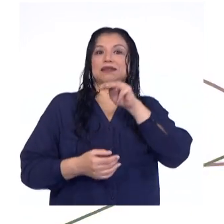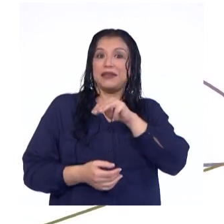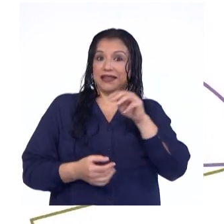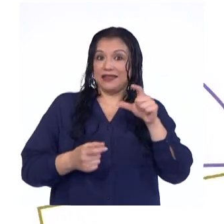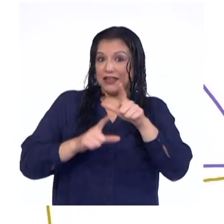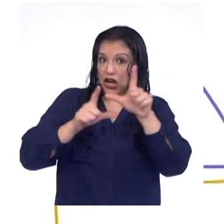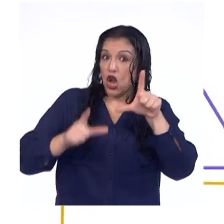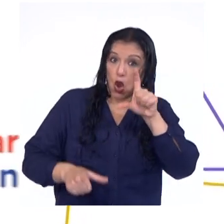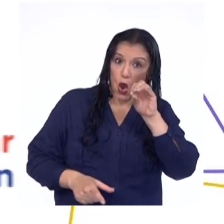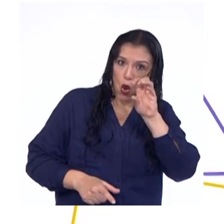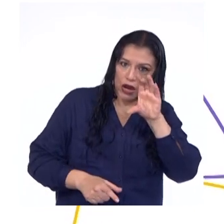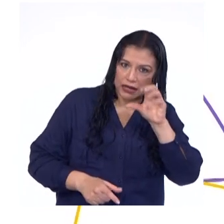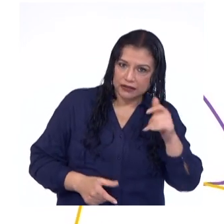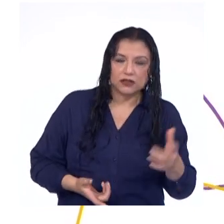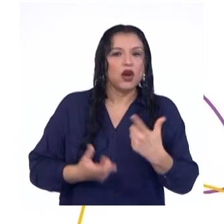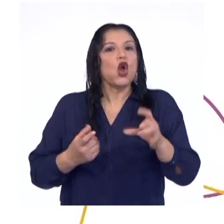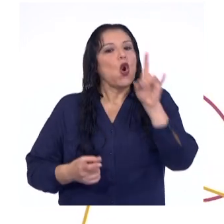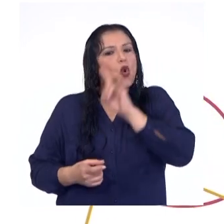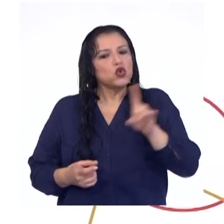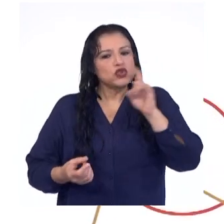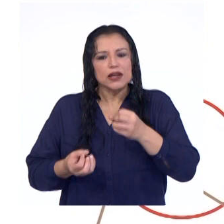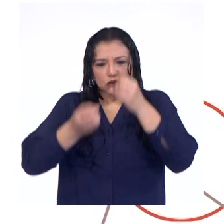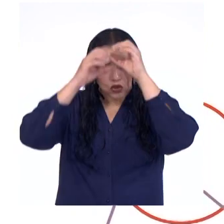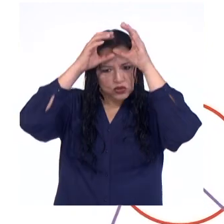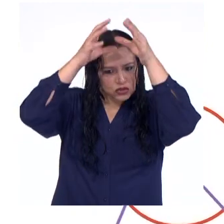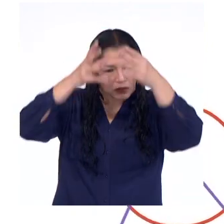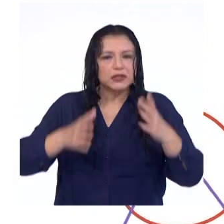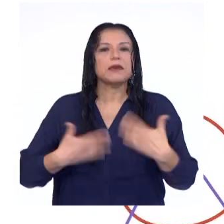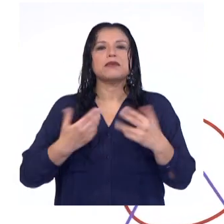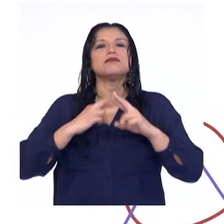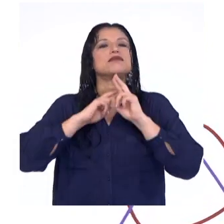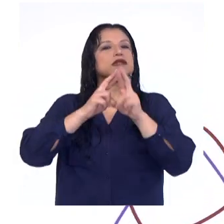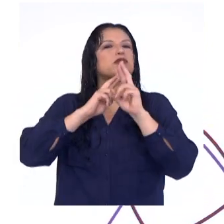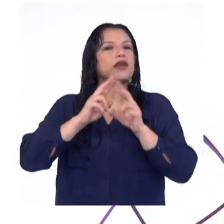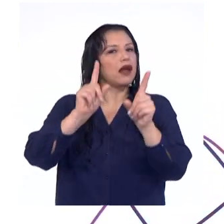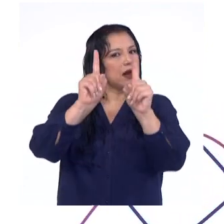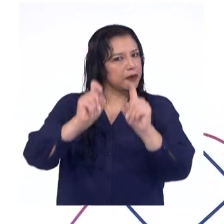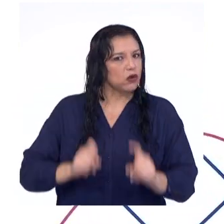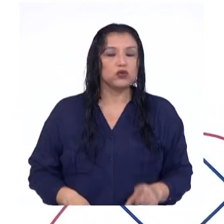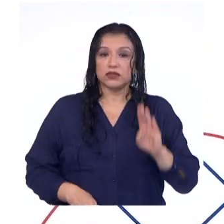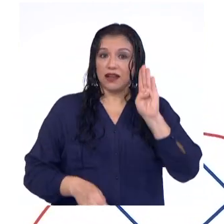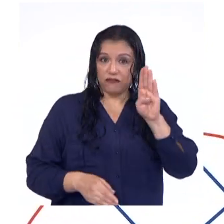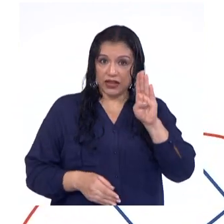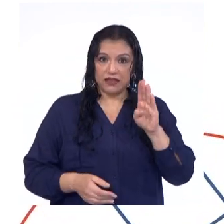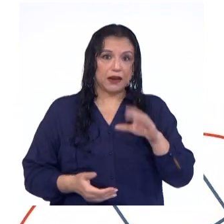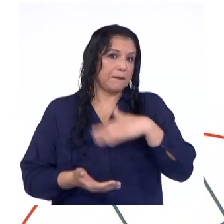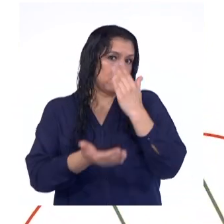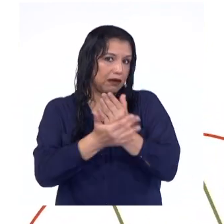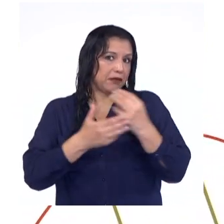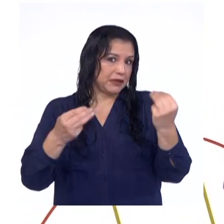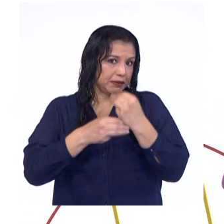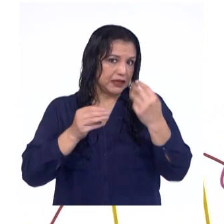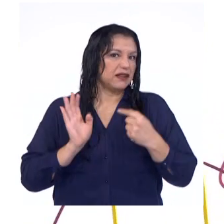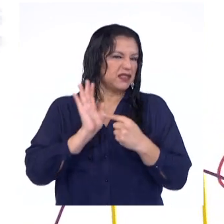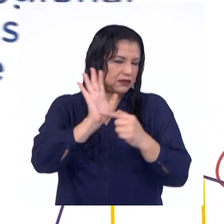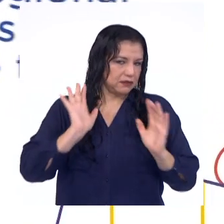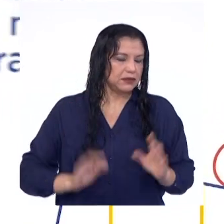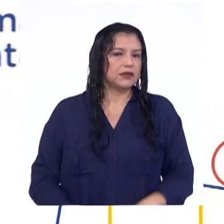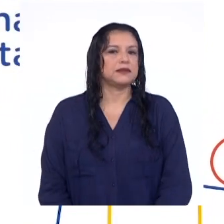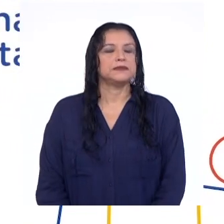localización. Usar estos conocimientos para dar respuesta a la pregunta B de la situación significativa.